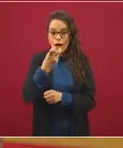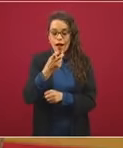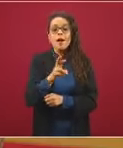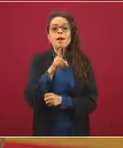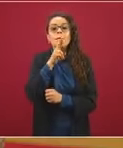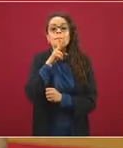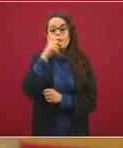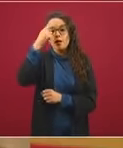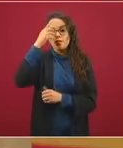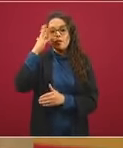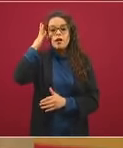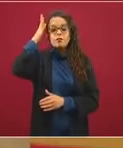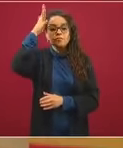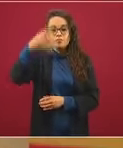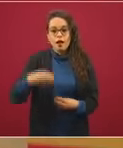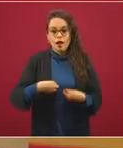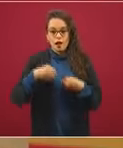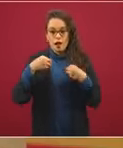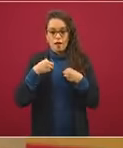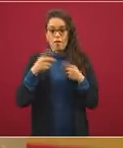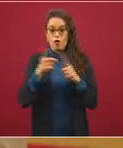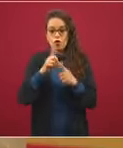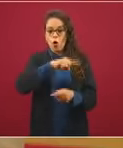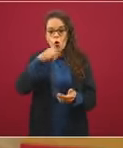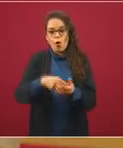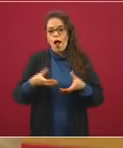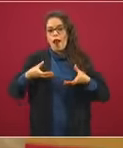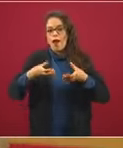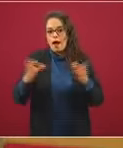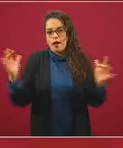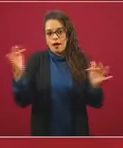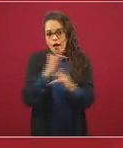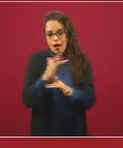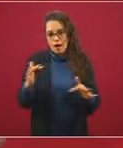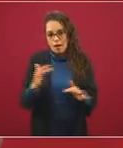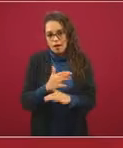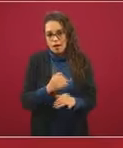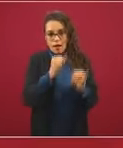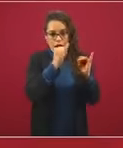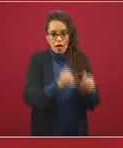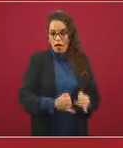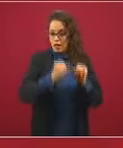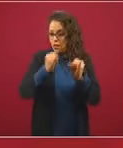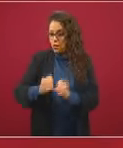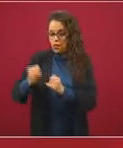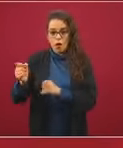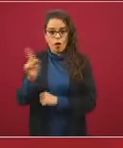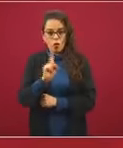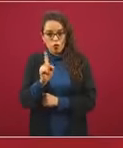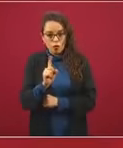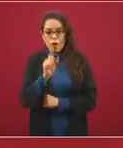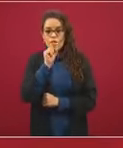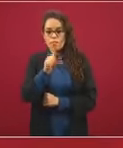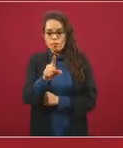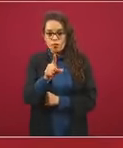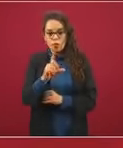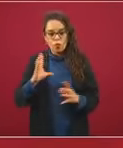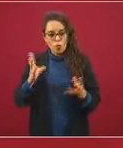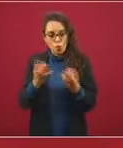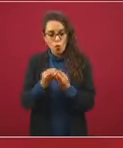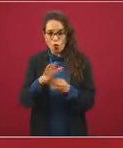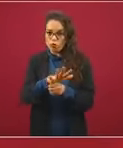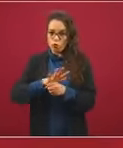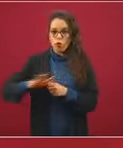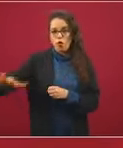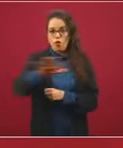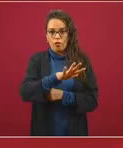espacio público no solamente como individuos sino como colectividad y algunos son elementos